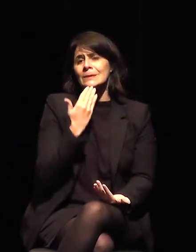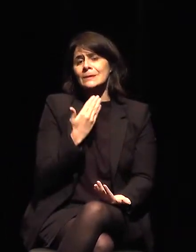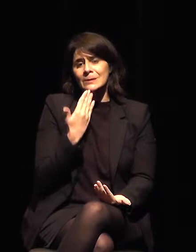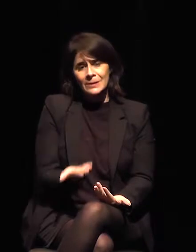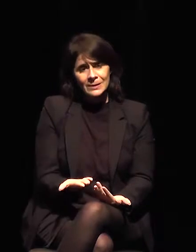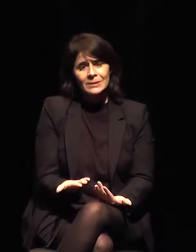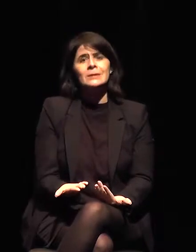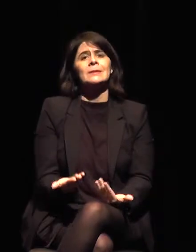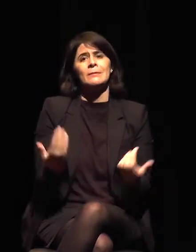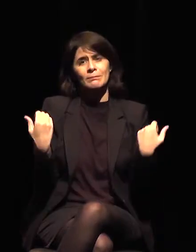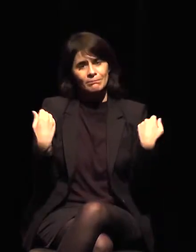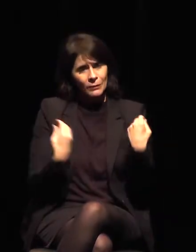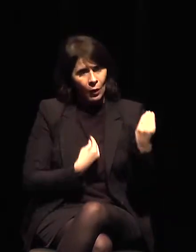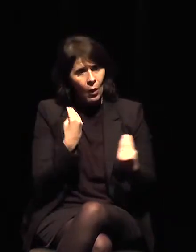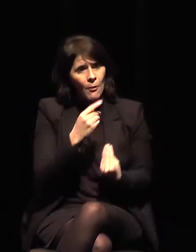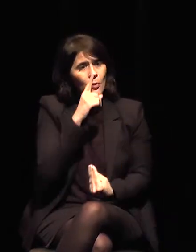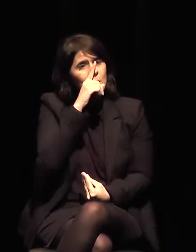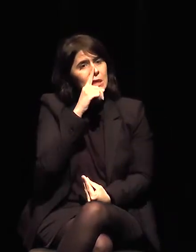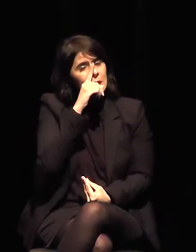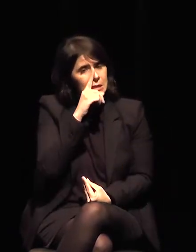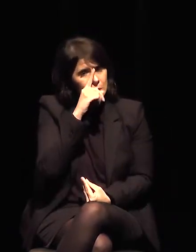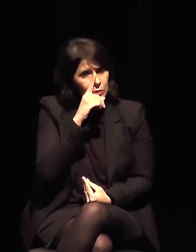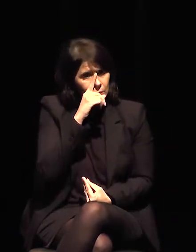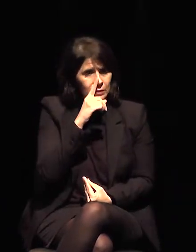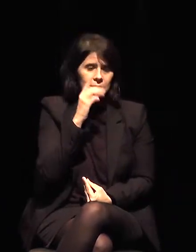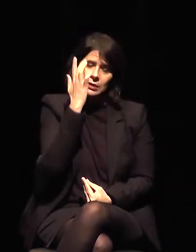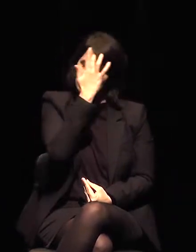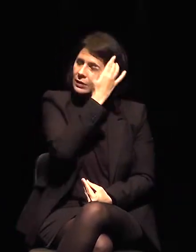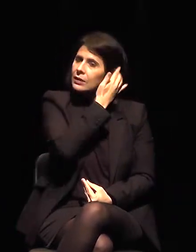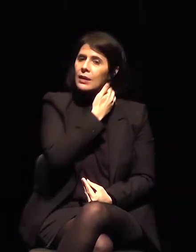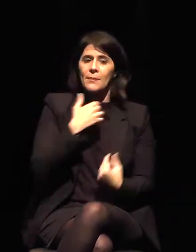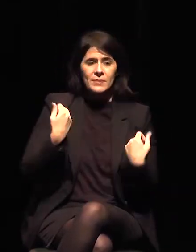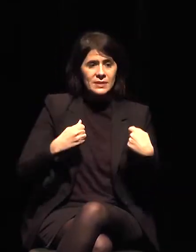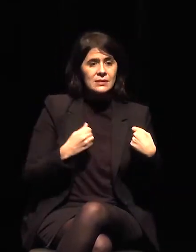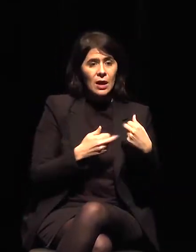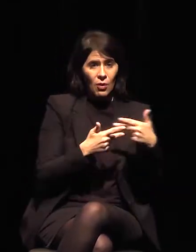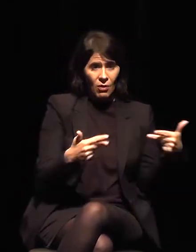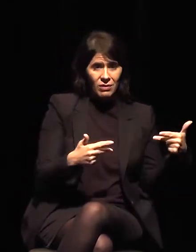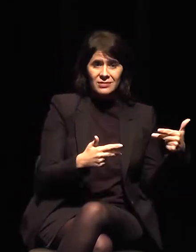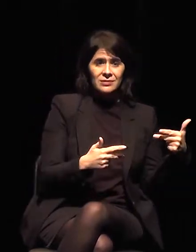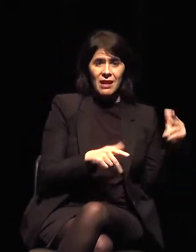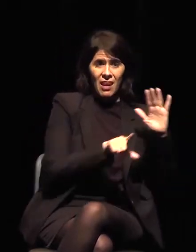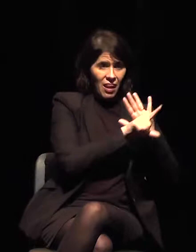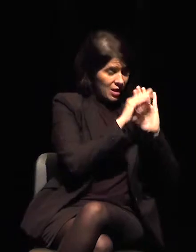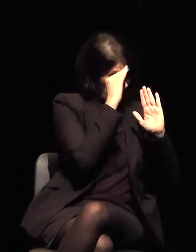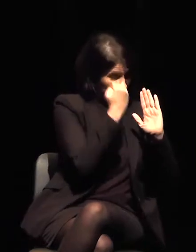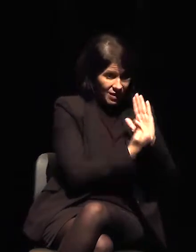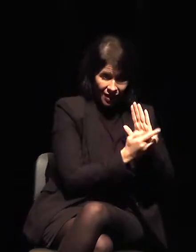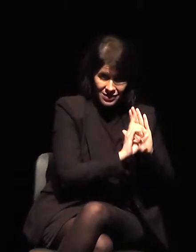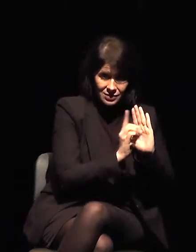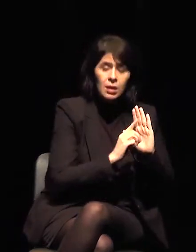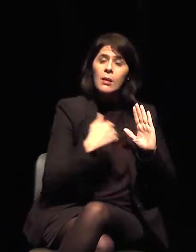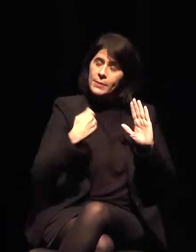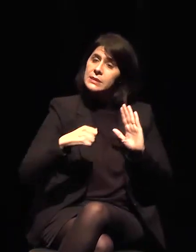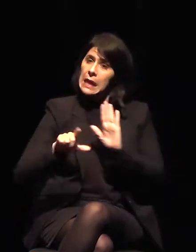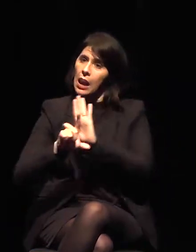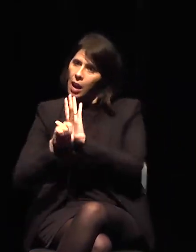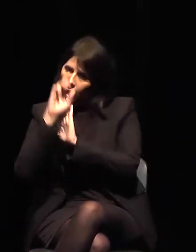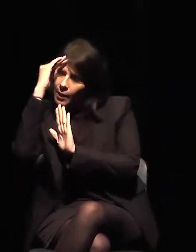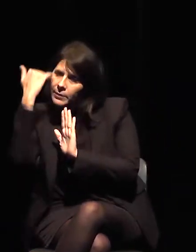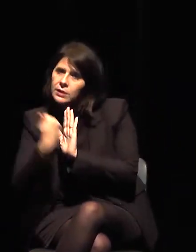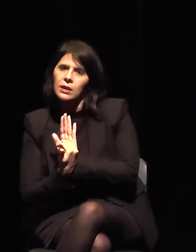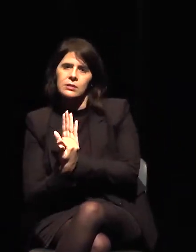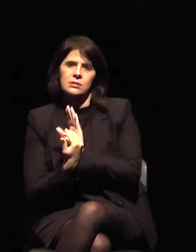lícitos, castigando a los ilícitos. Tenemos que rendir cuentas por cambios de legislación